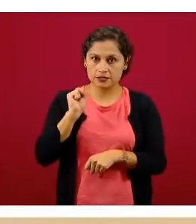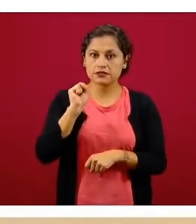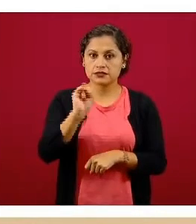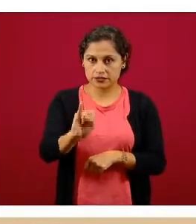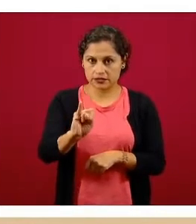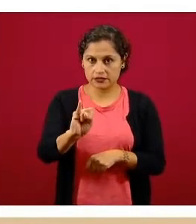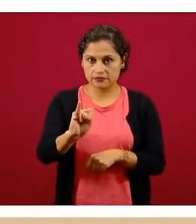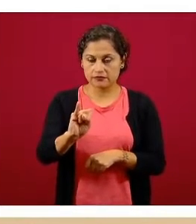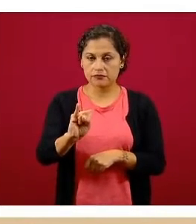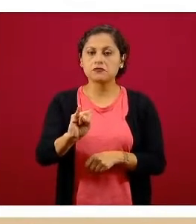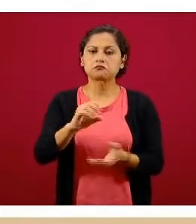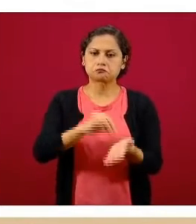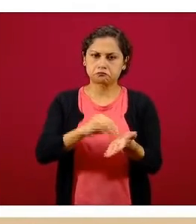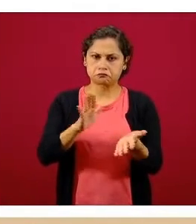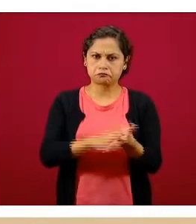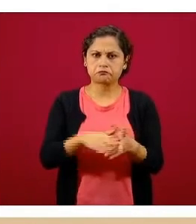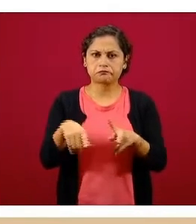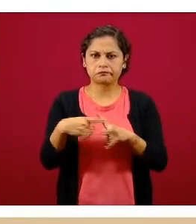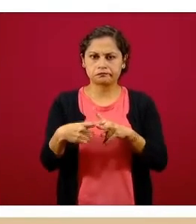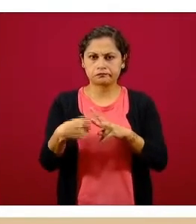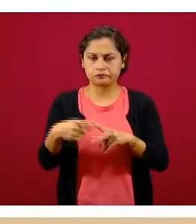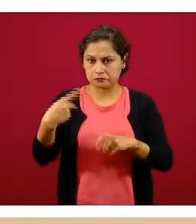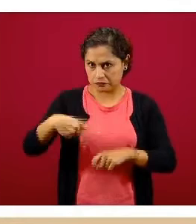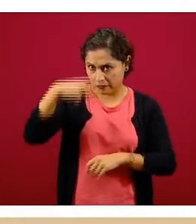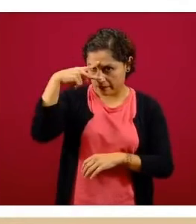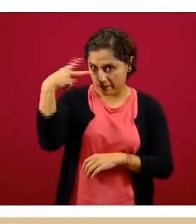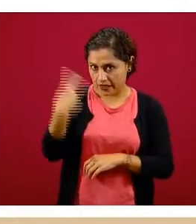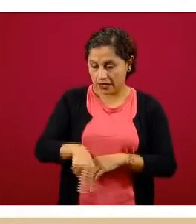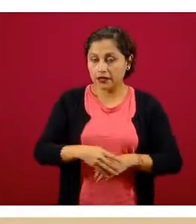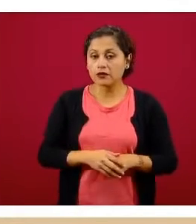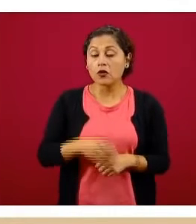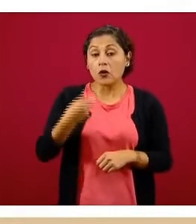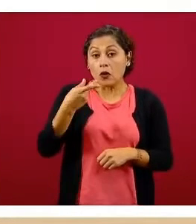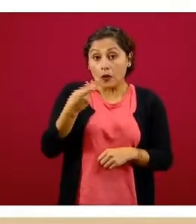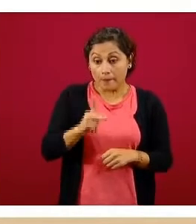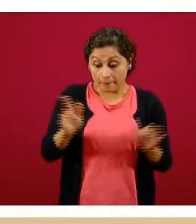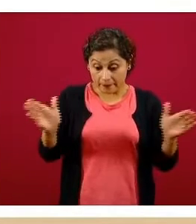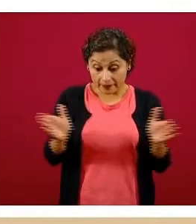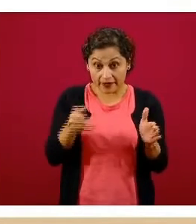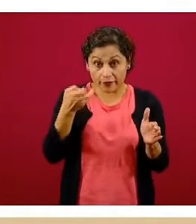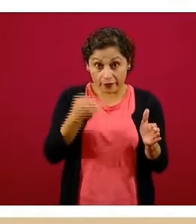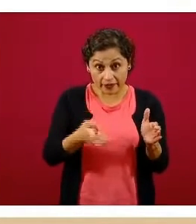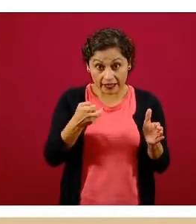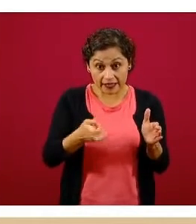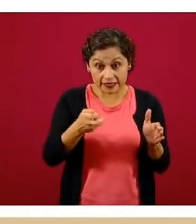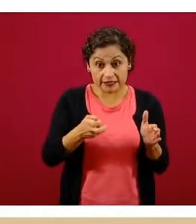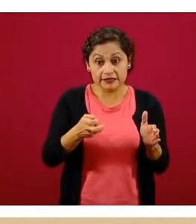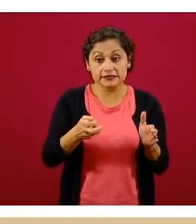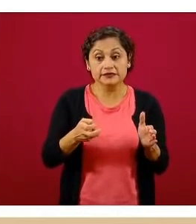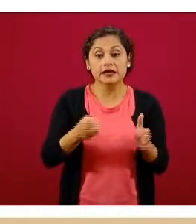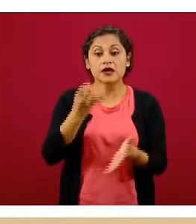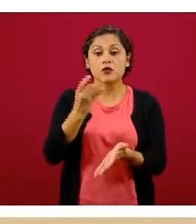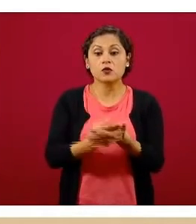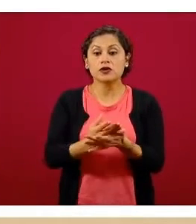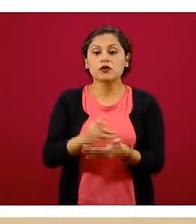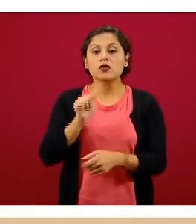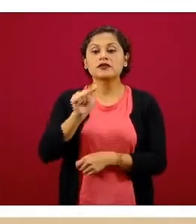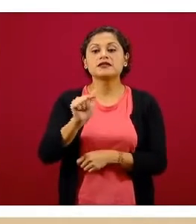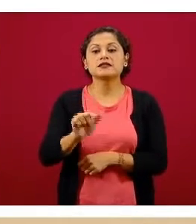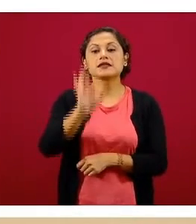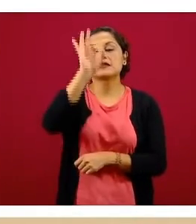el momento tenemos en México. Sin embargo, solamente el 17 por ciento de este total de casos